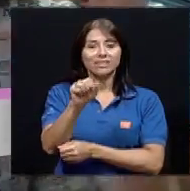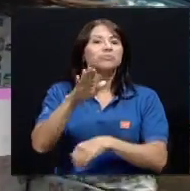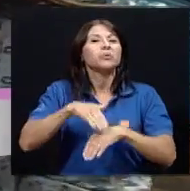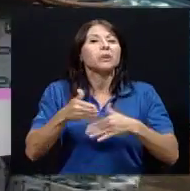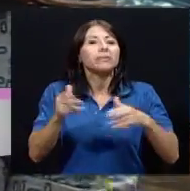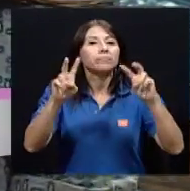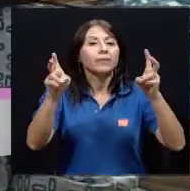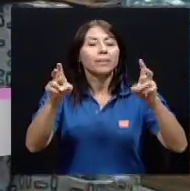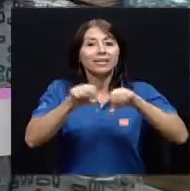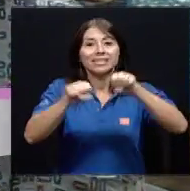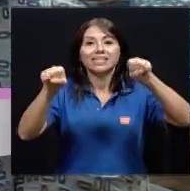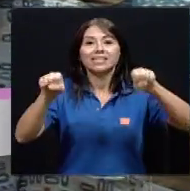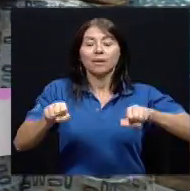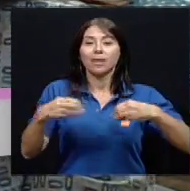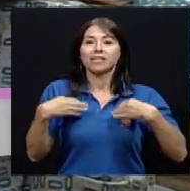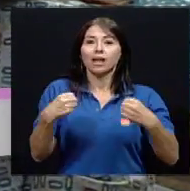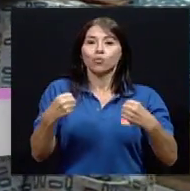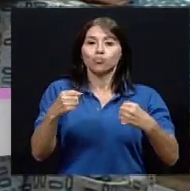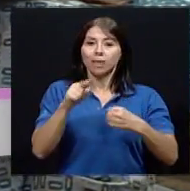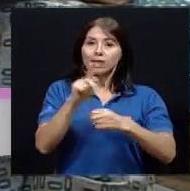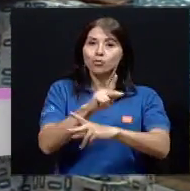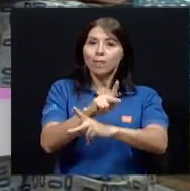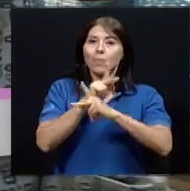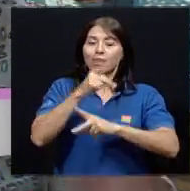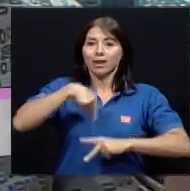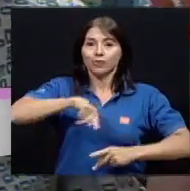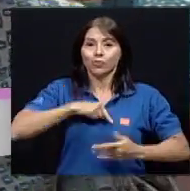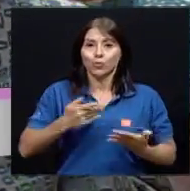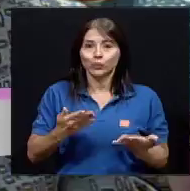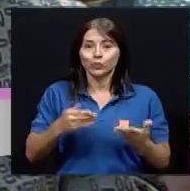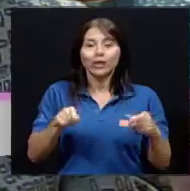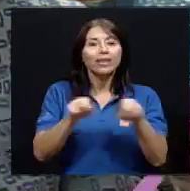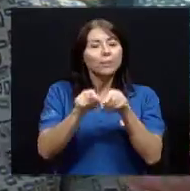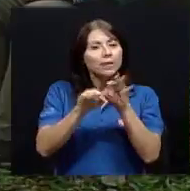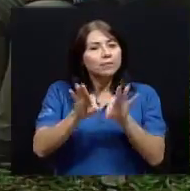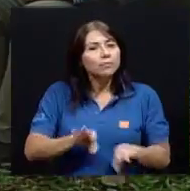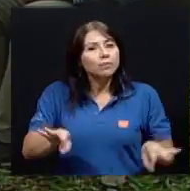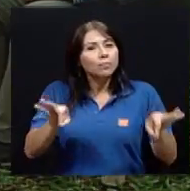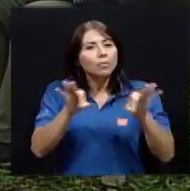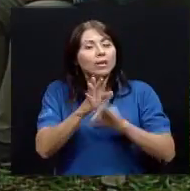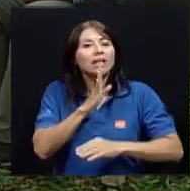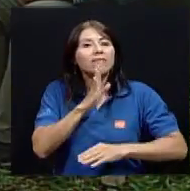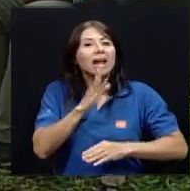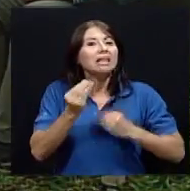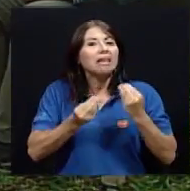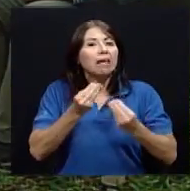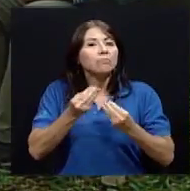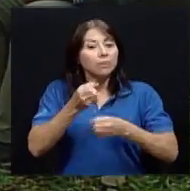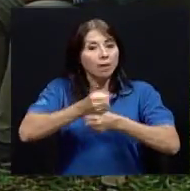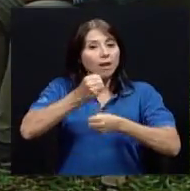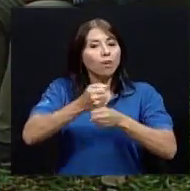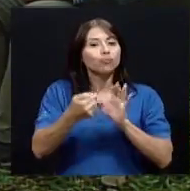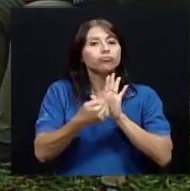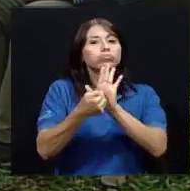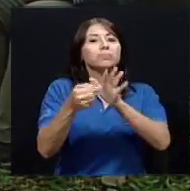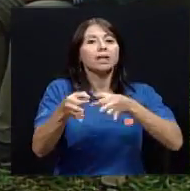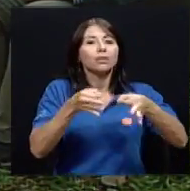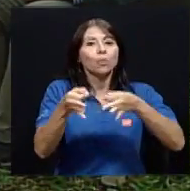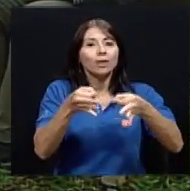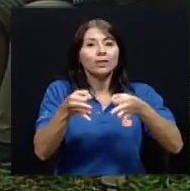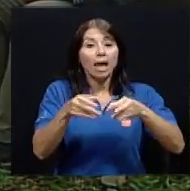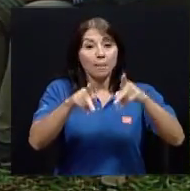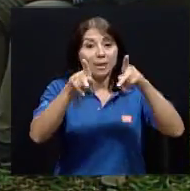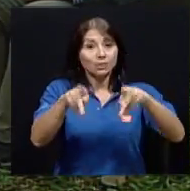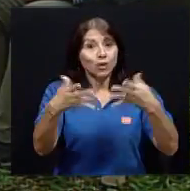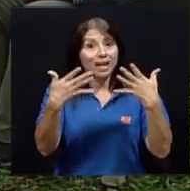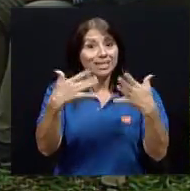esta gran sombrilla que nos ampara y también sería muy importante, Pablo, retomar cómo la rendición de cuentas, tomar en cuenta el asegurado, te